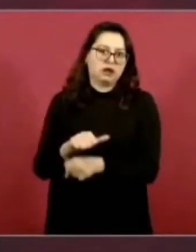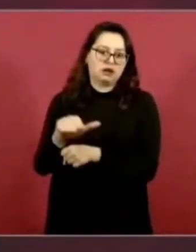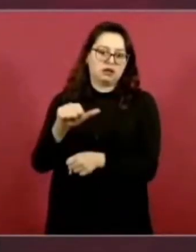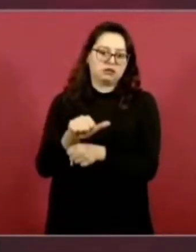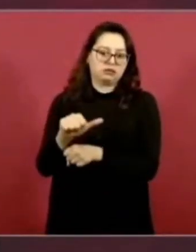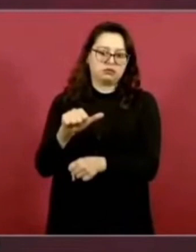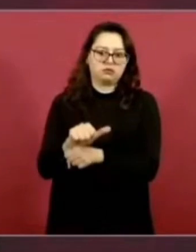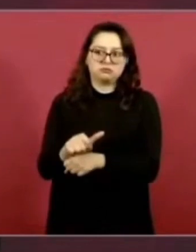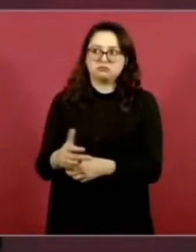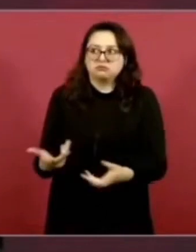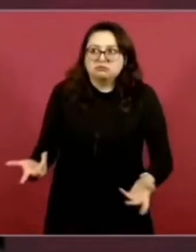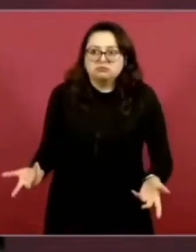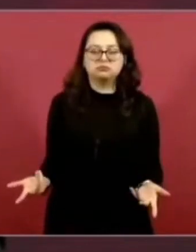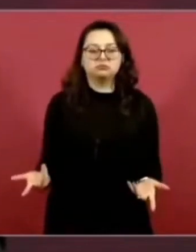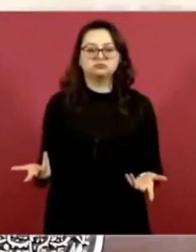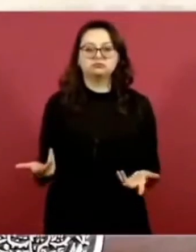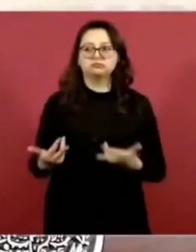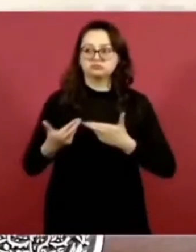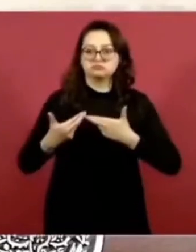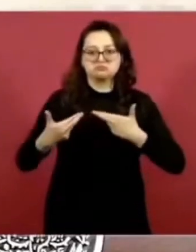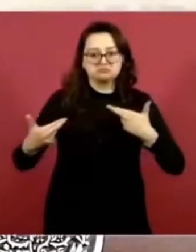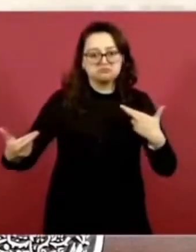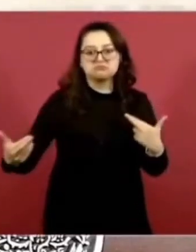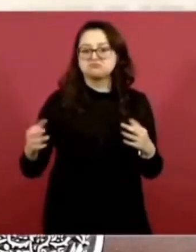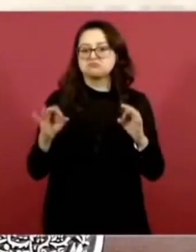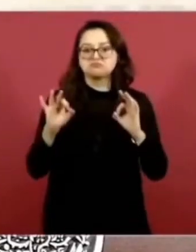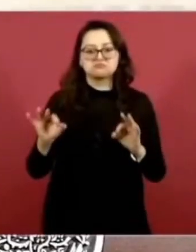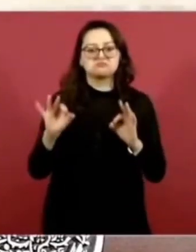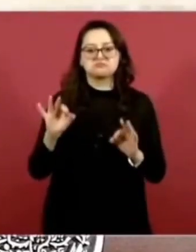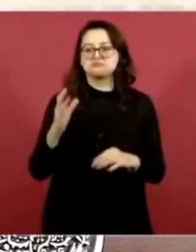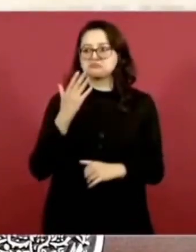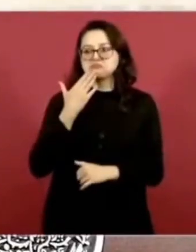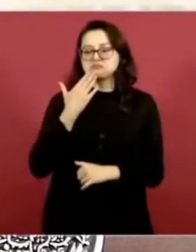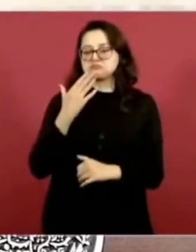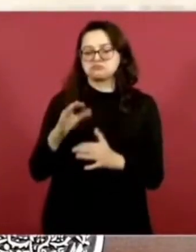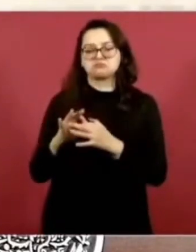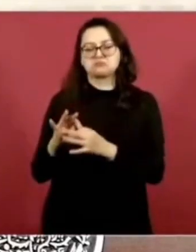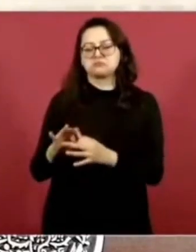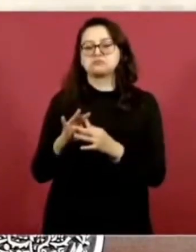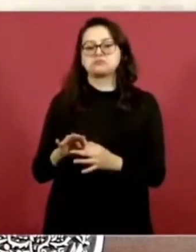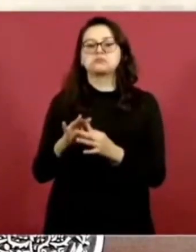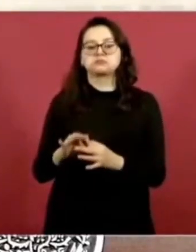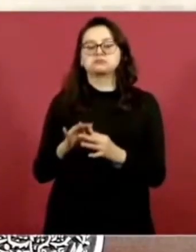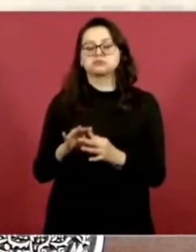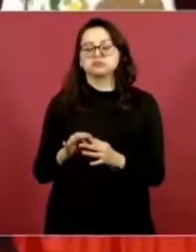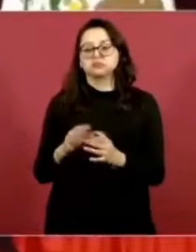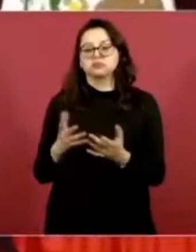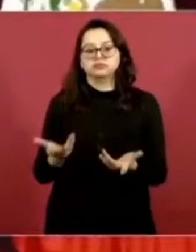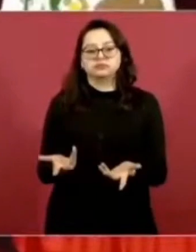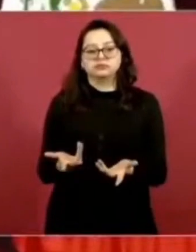Entonces, tenemos muy buenas, muy buenas relaciones con el pueblo de Argentina.